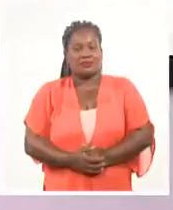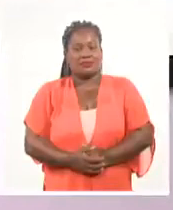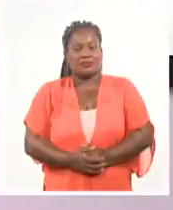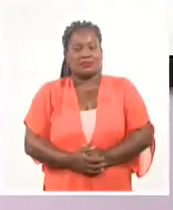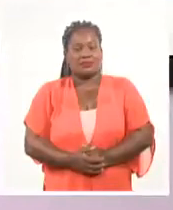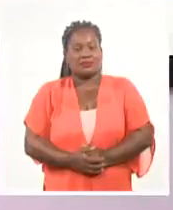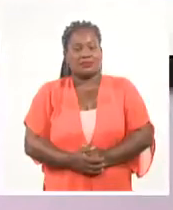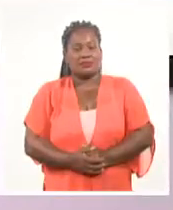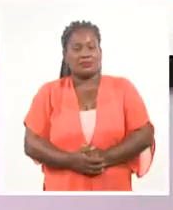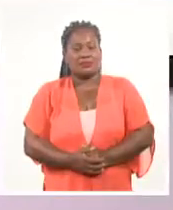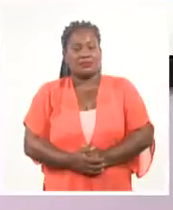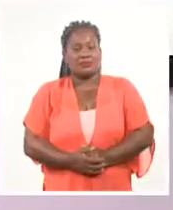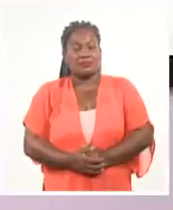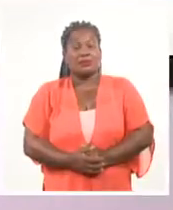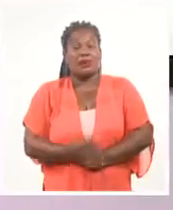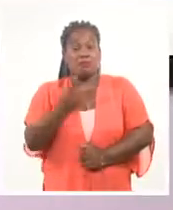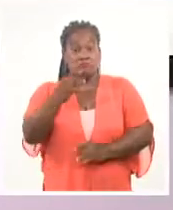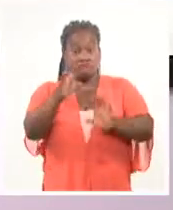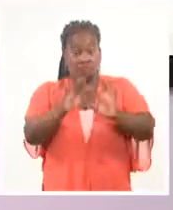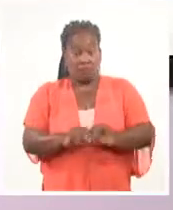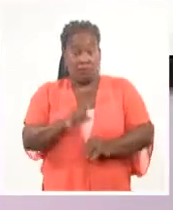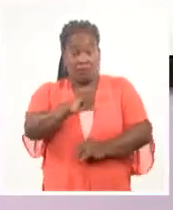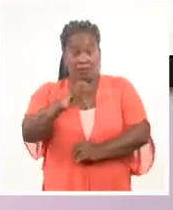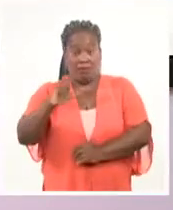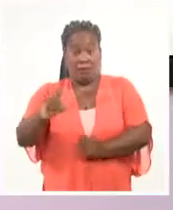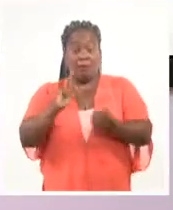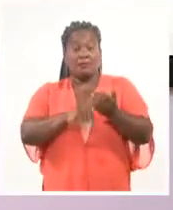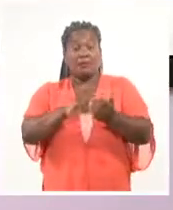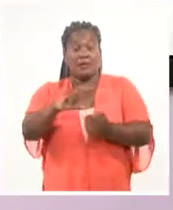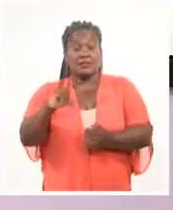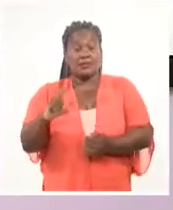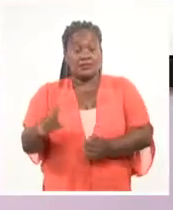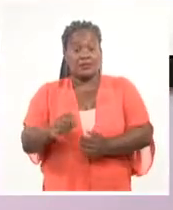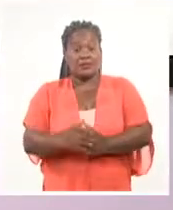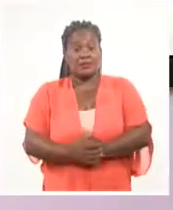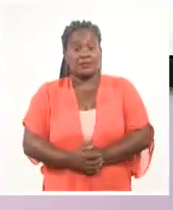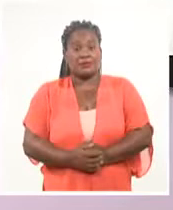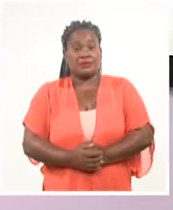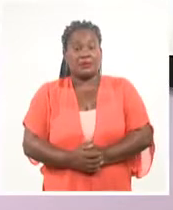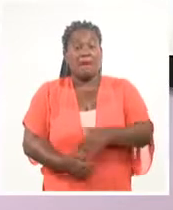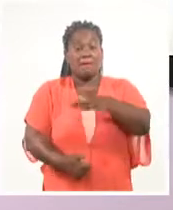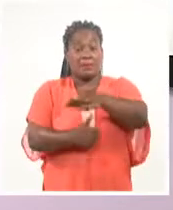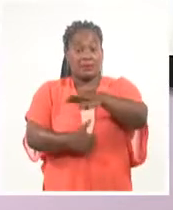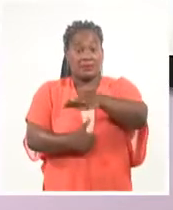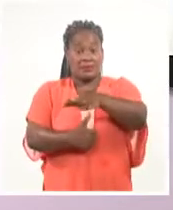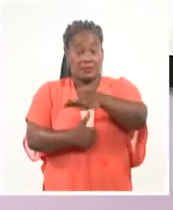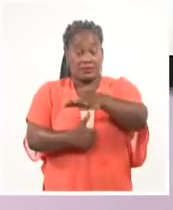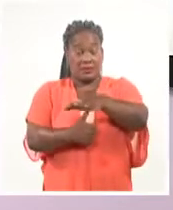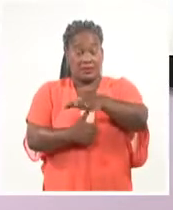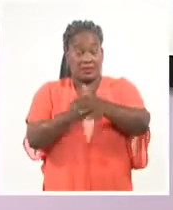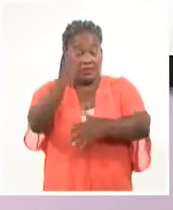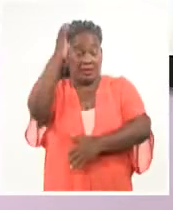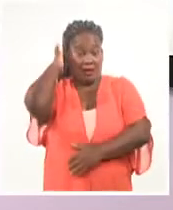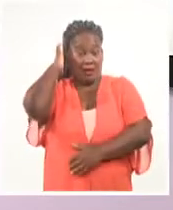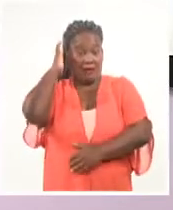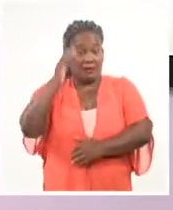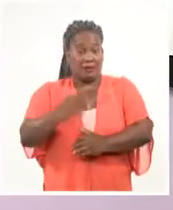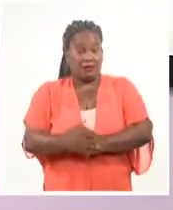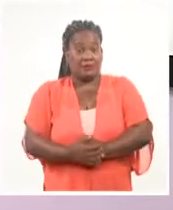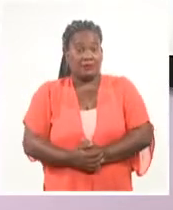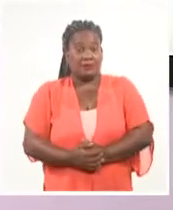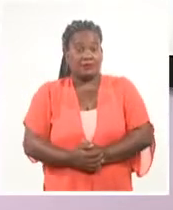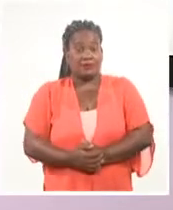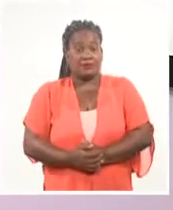El primer secretario del Comité Central del Partido Comunista de Cuba y Presidente de la República, Miguel Díaz Canel